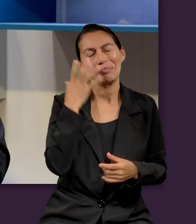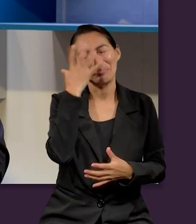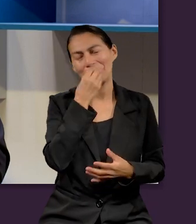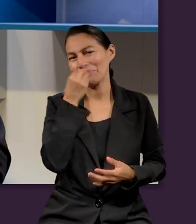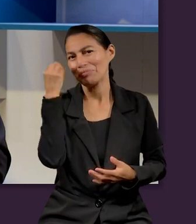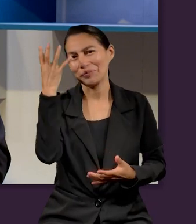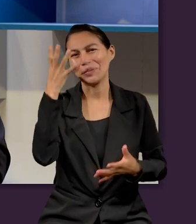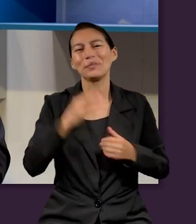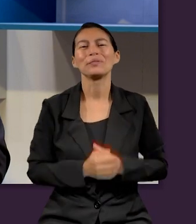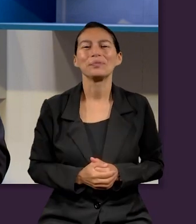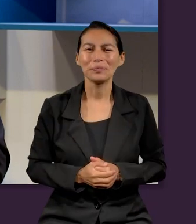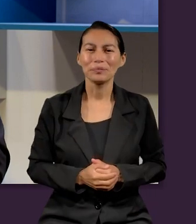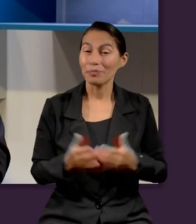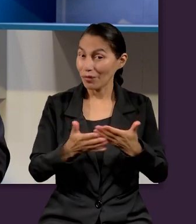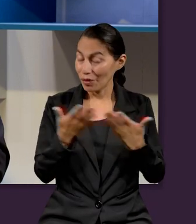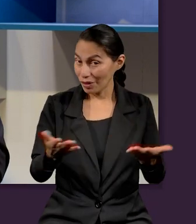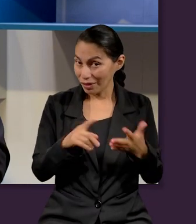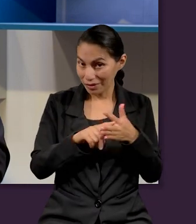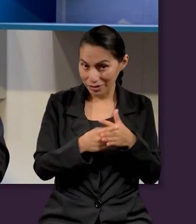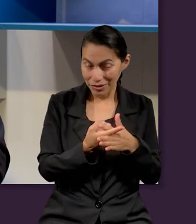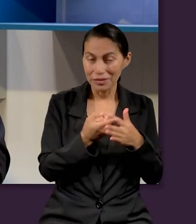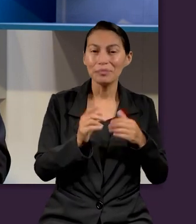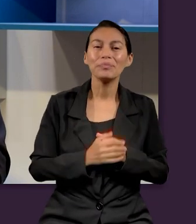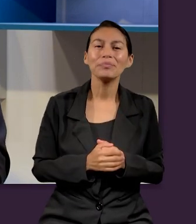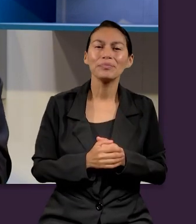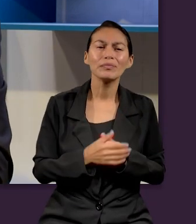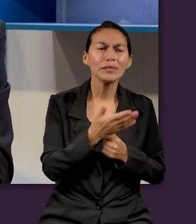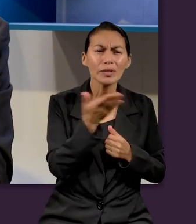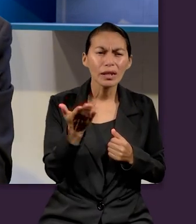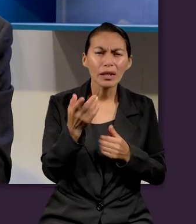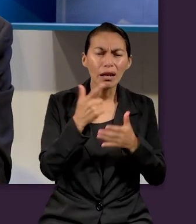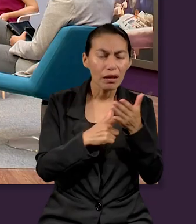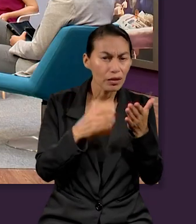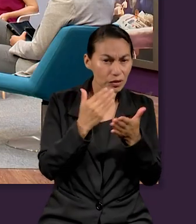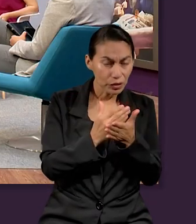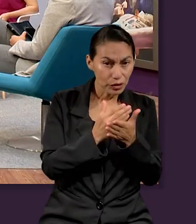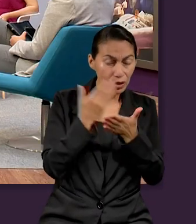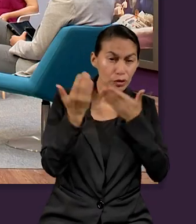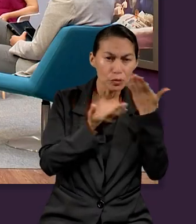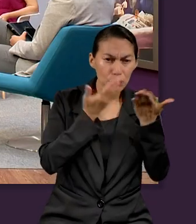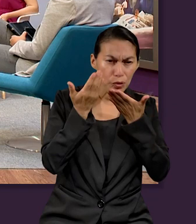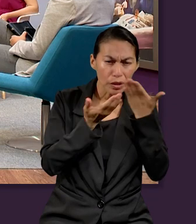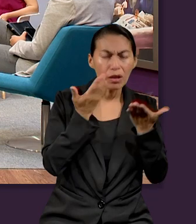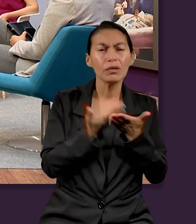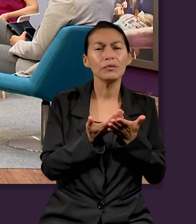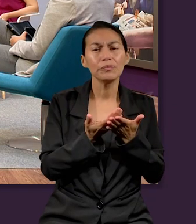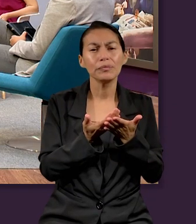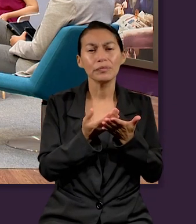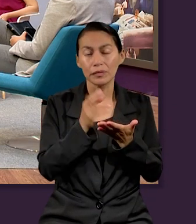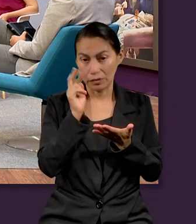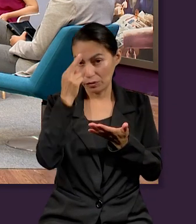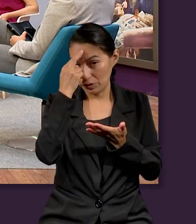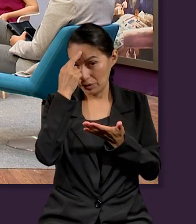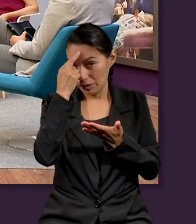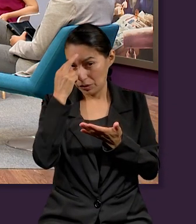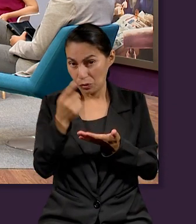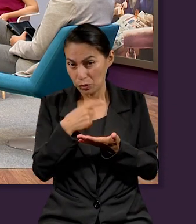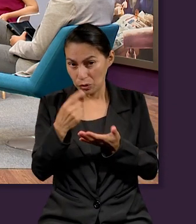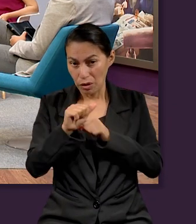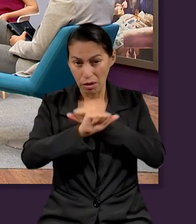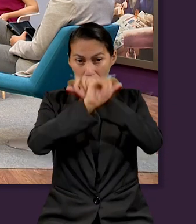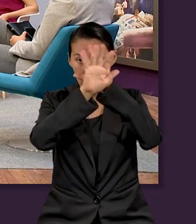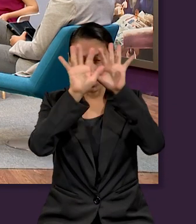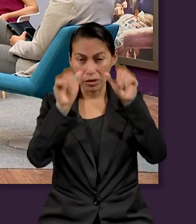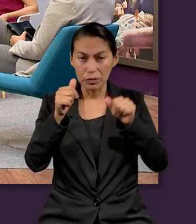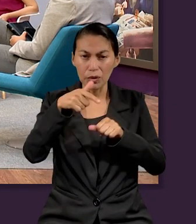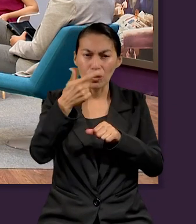francamente esperanzadora. Y muchachos, bueno, vamos a iniciar. Ustedes que estudiaron la lección de esta semana,